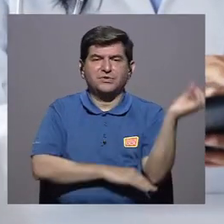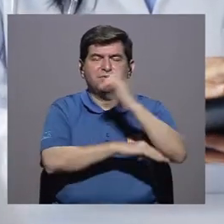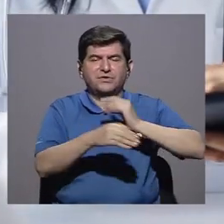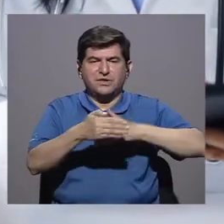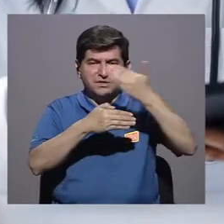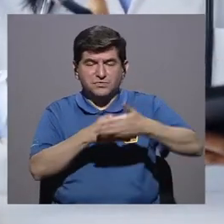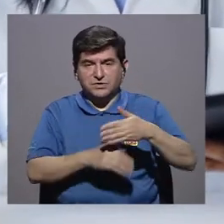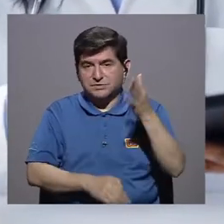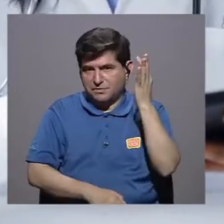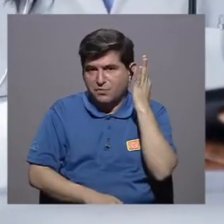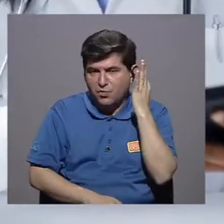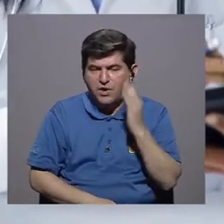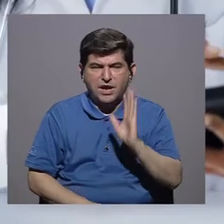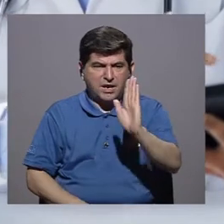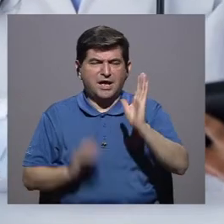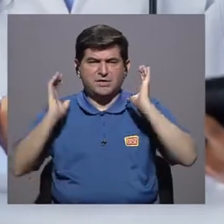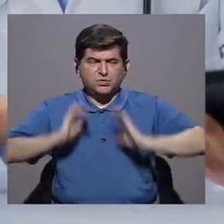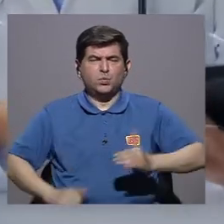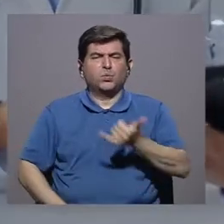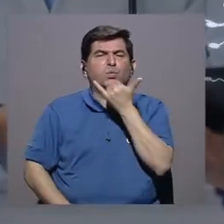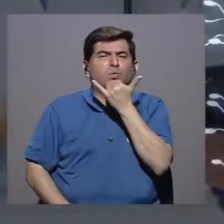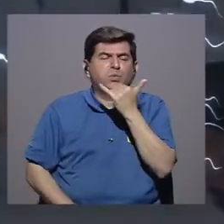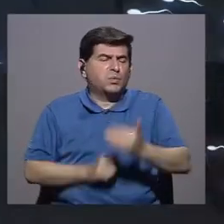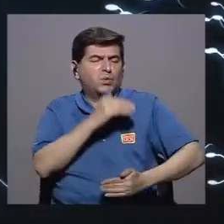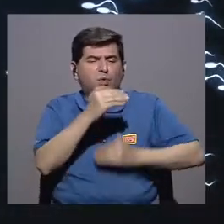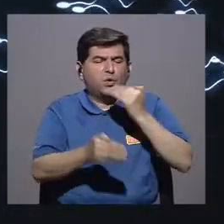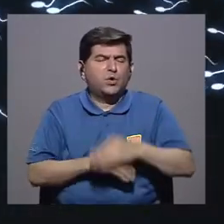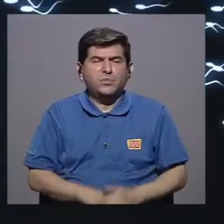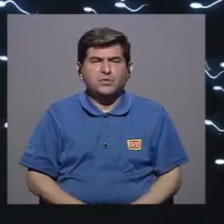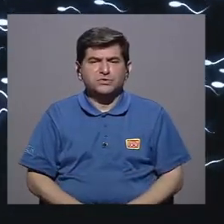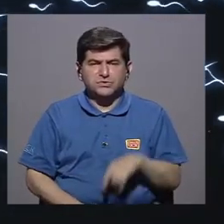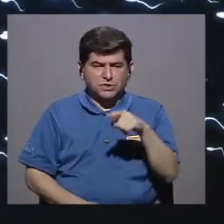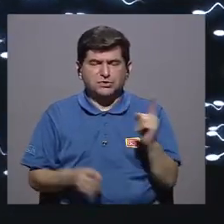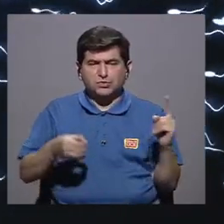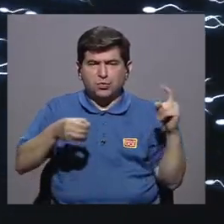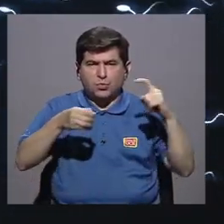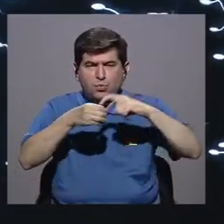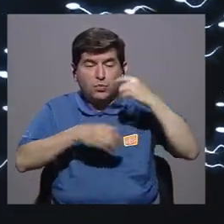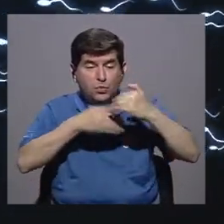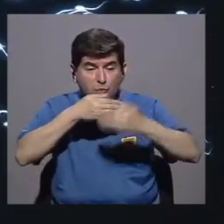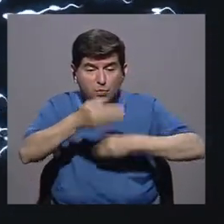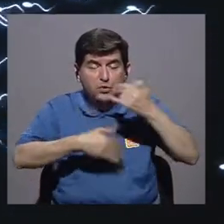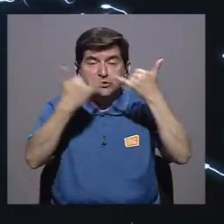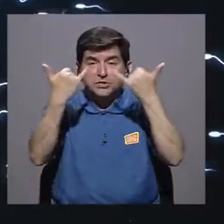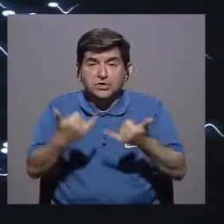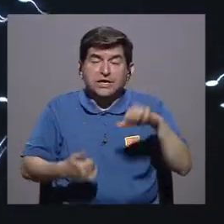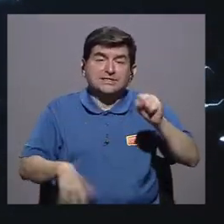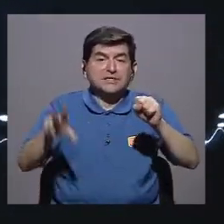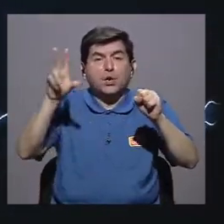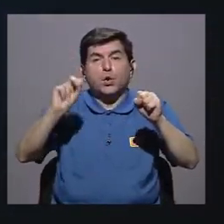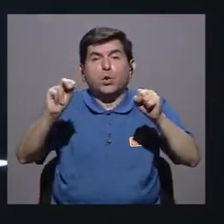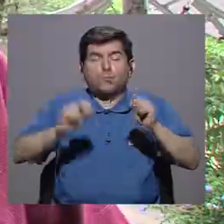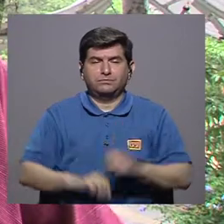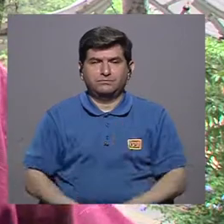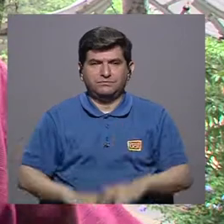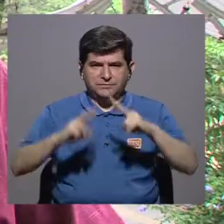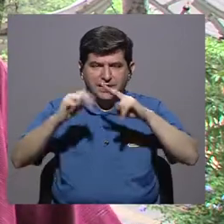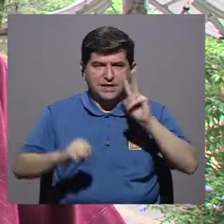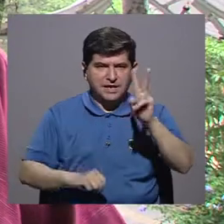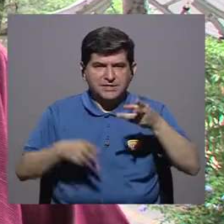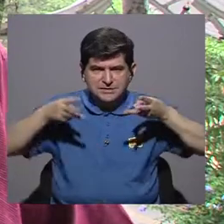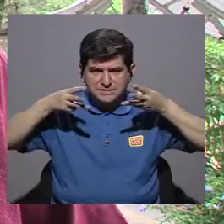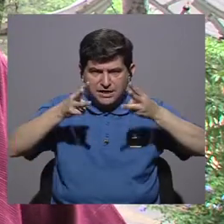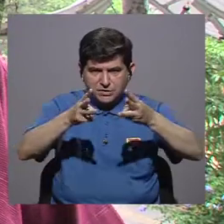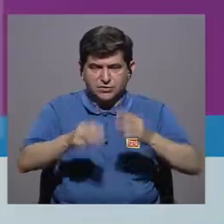mujer? ¿Qué es lo que le va a pasar con su cuerpo? ¿Qué va a pasar con el proceso de fecundación que podría estar en marcha o no? Se